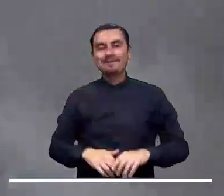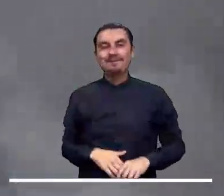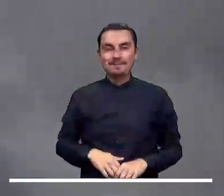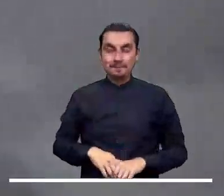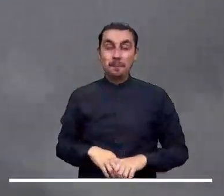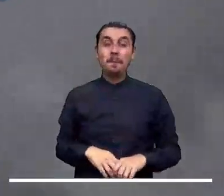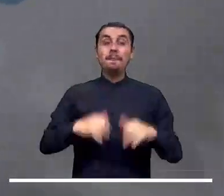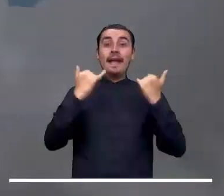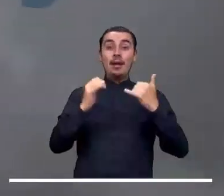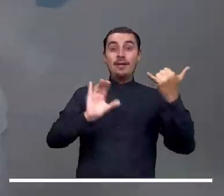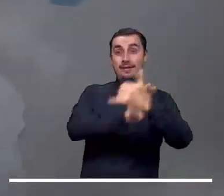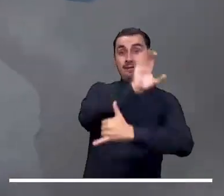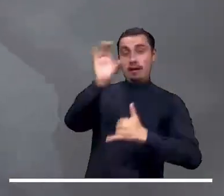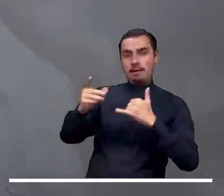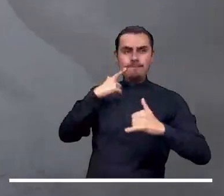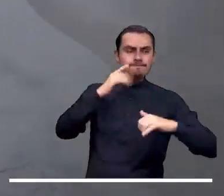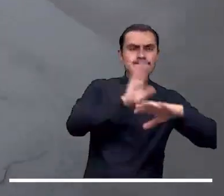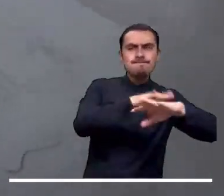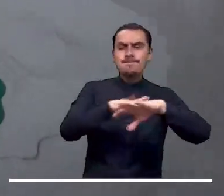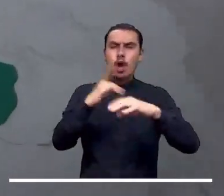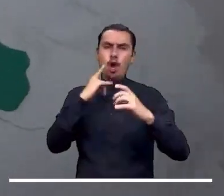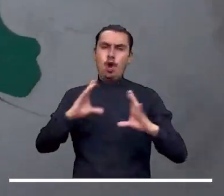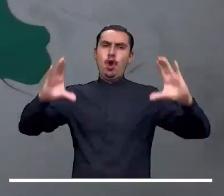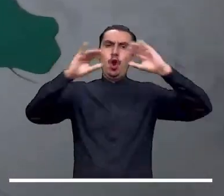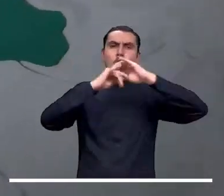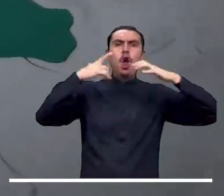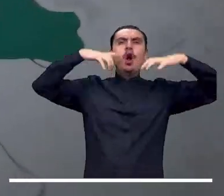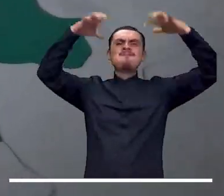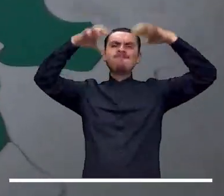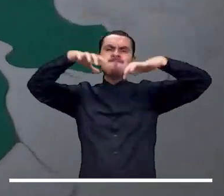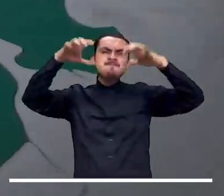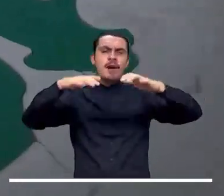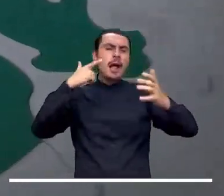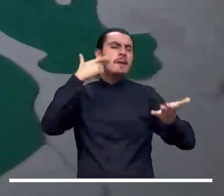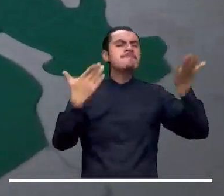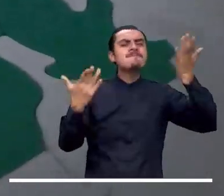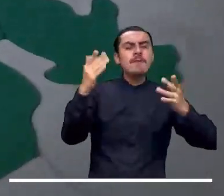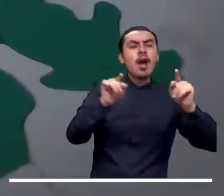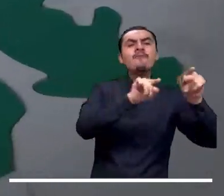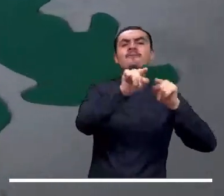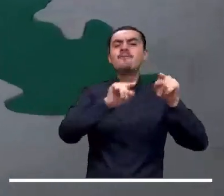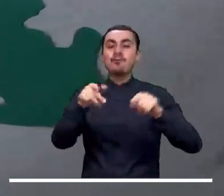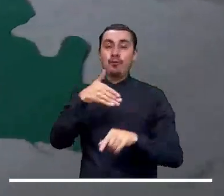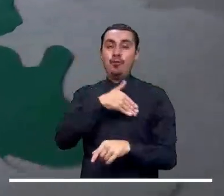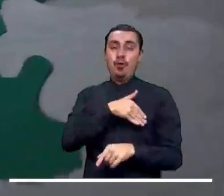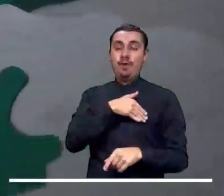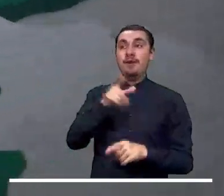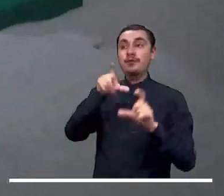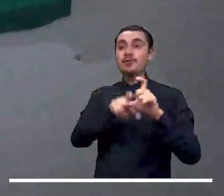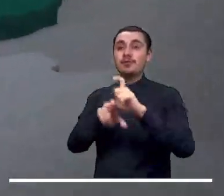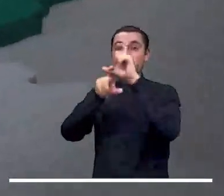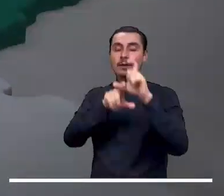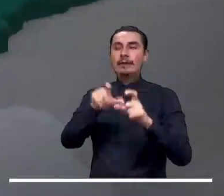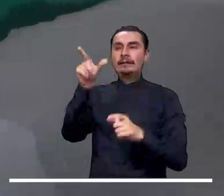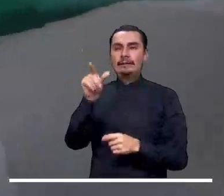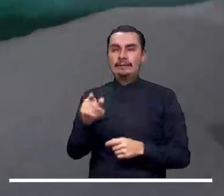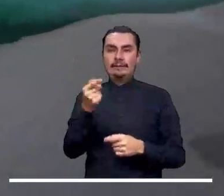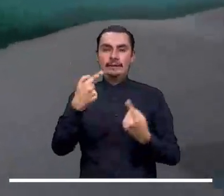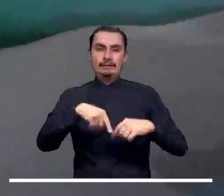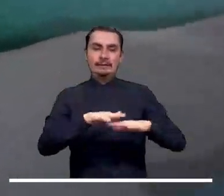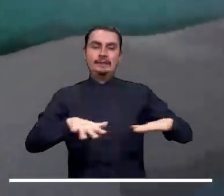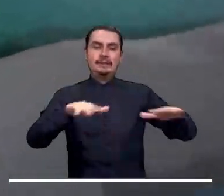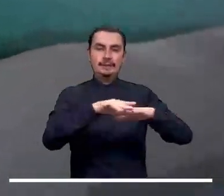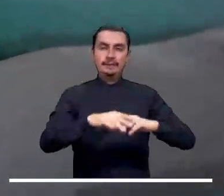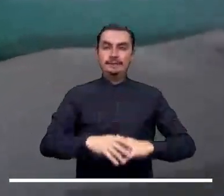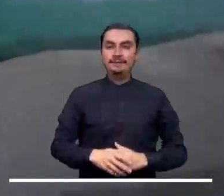norte del país, la región Caribe recibe una noche con cielo cubierto y lluvias de variada intensidad en gran parte de la región. En